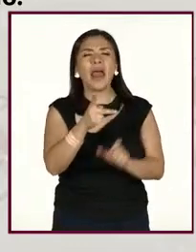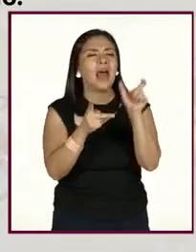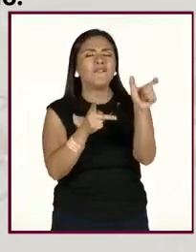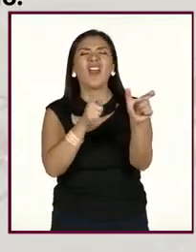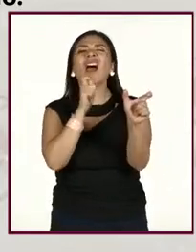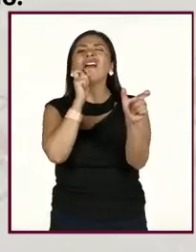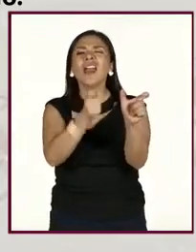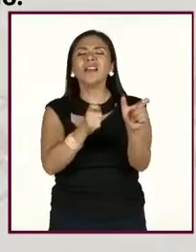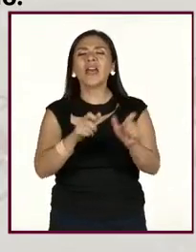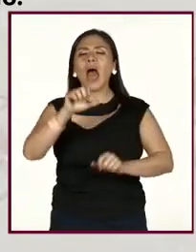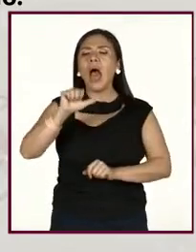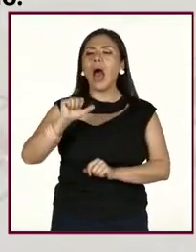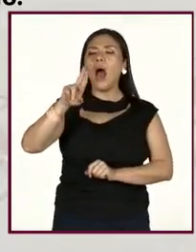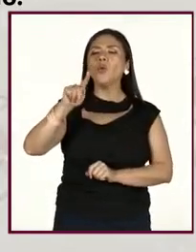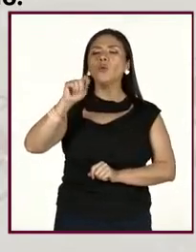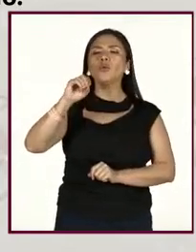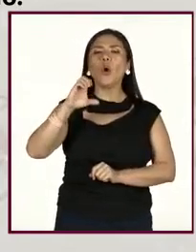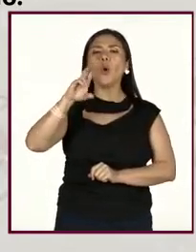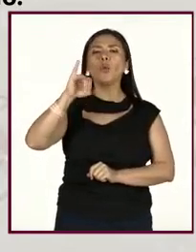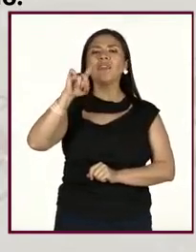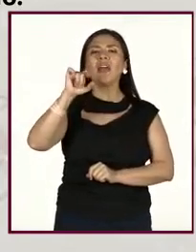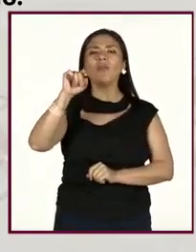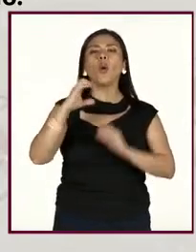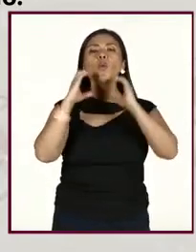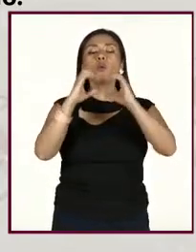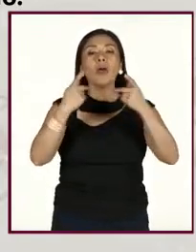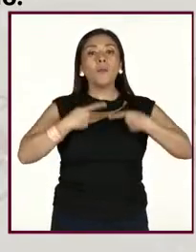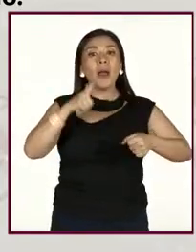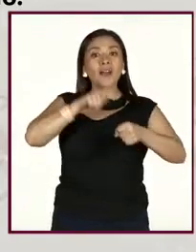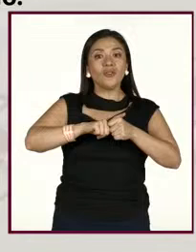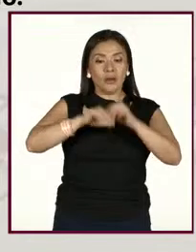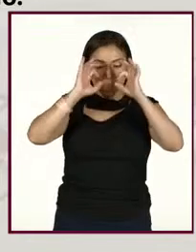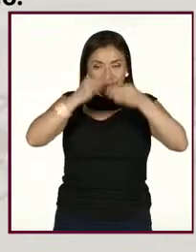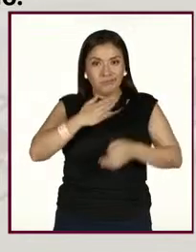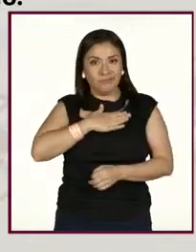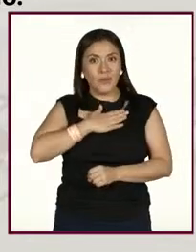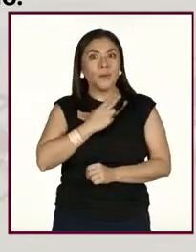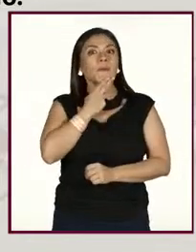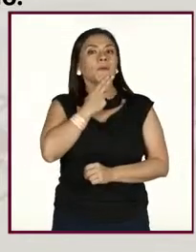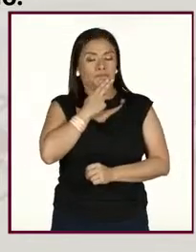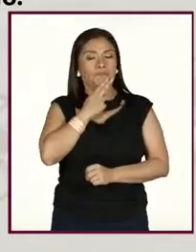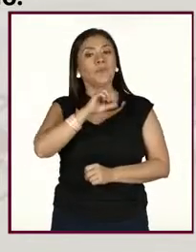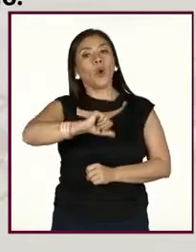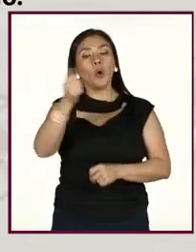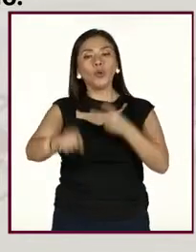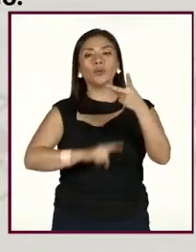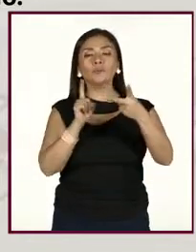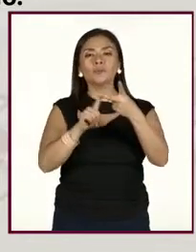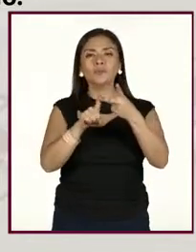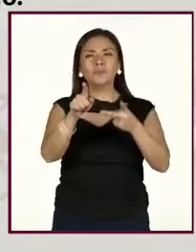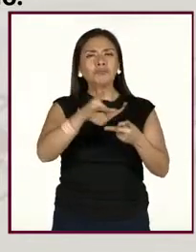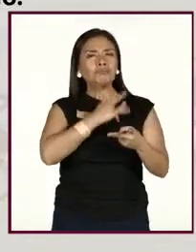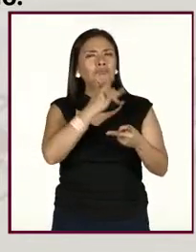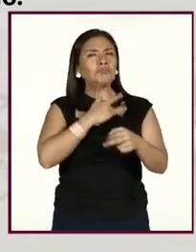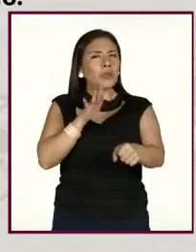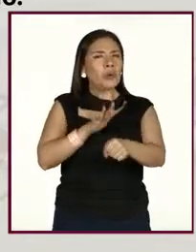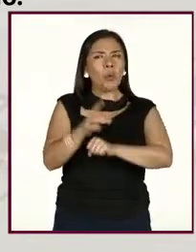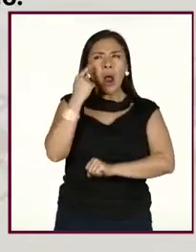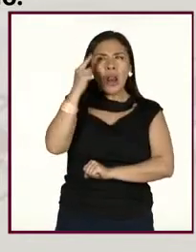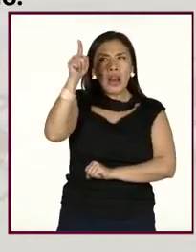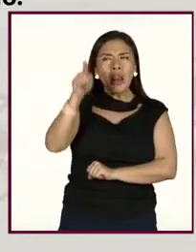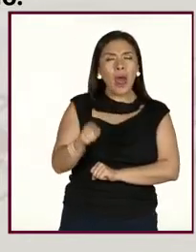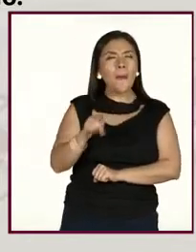el autocuidado. Y la siguiente, ¿cuál de las siguientes estrategias consideras más